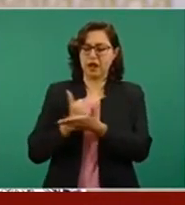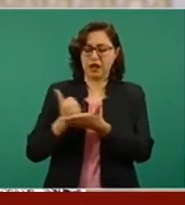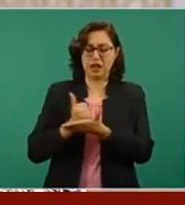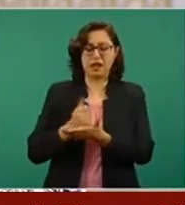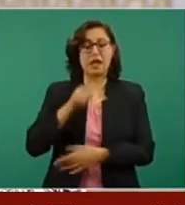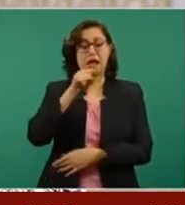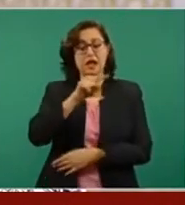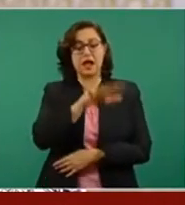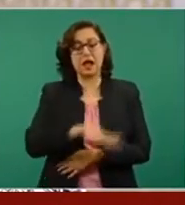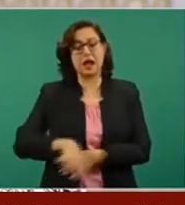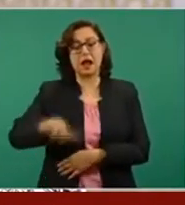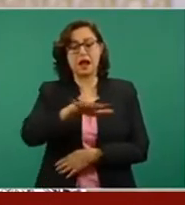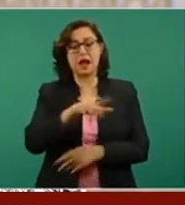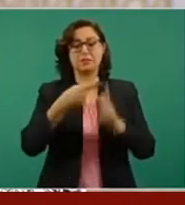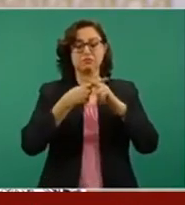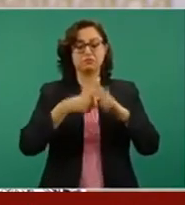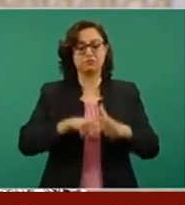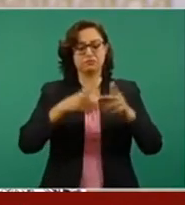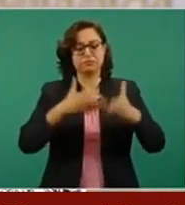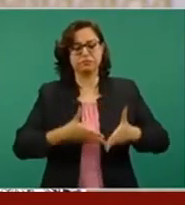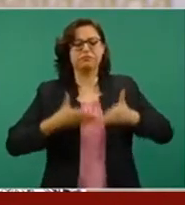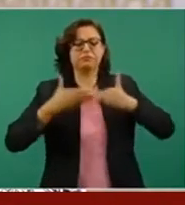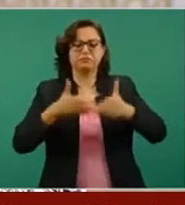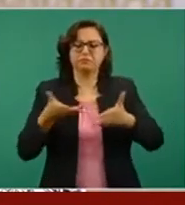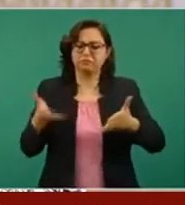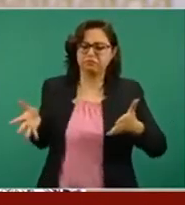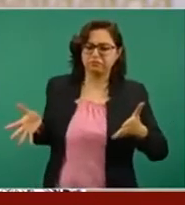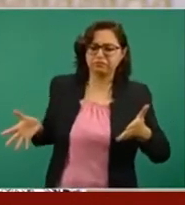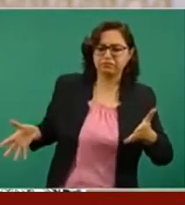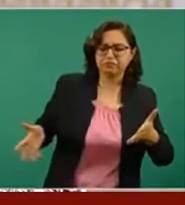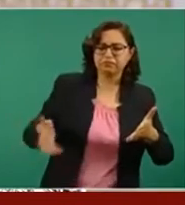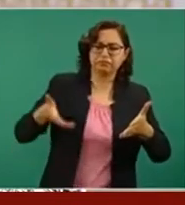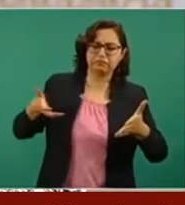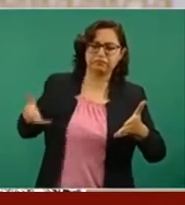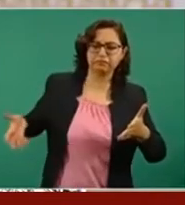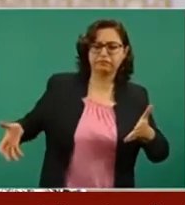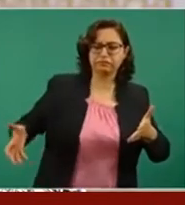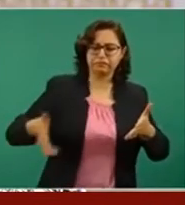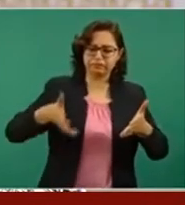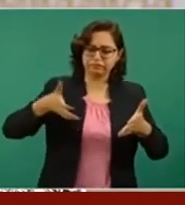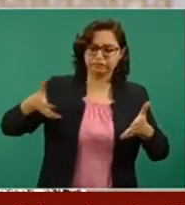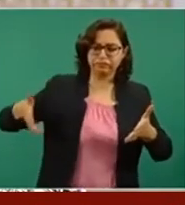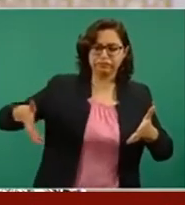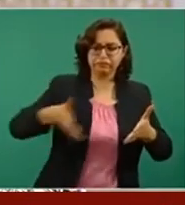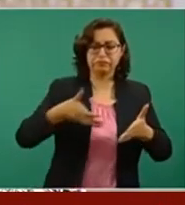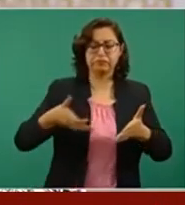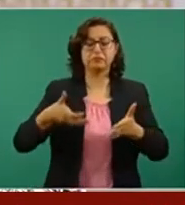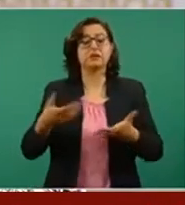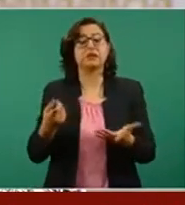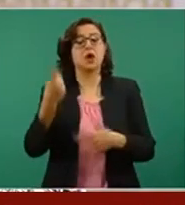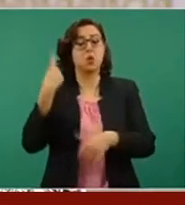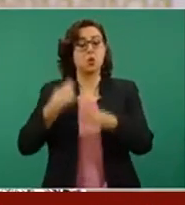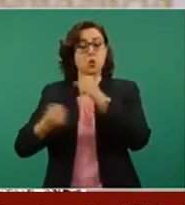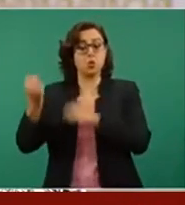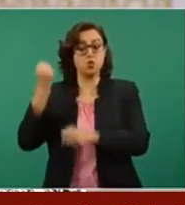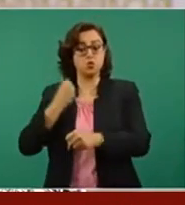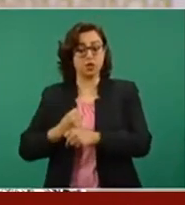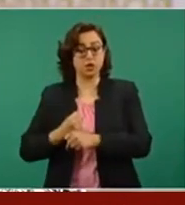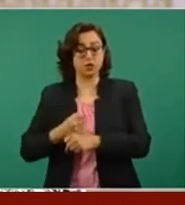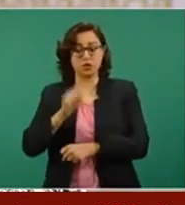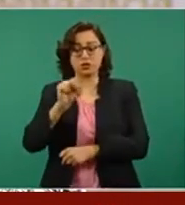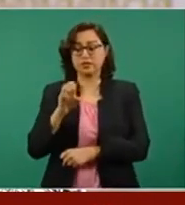Mahahual. Aquí quiero comentarles que la Secretaría de Marina, desde el año pasado, contaba ya con siete